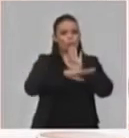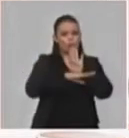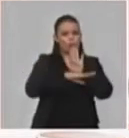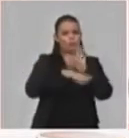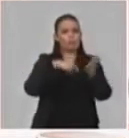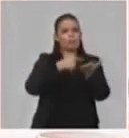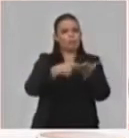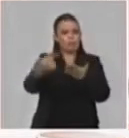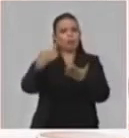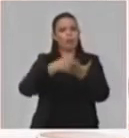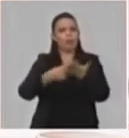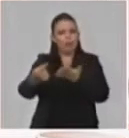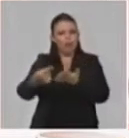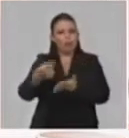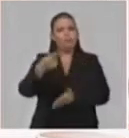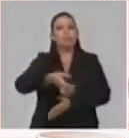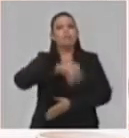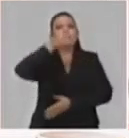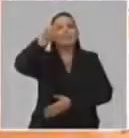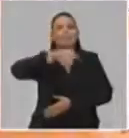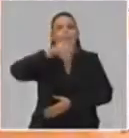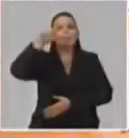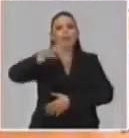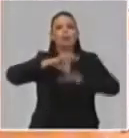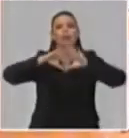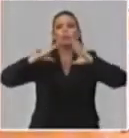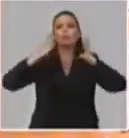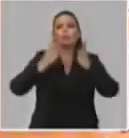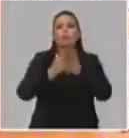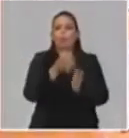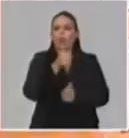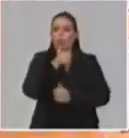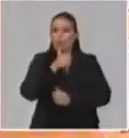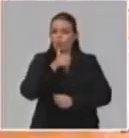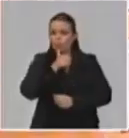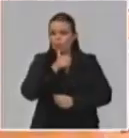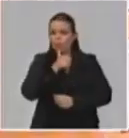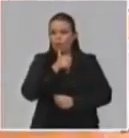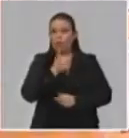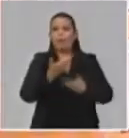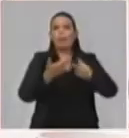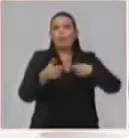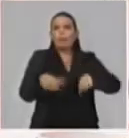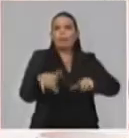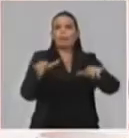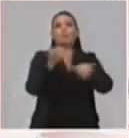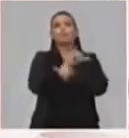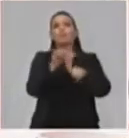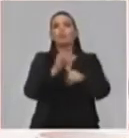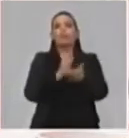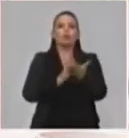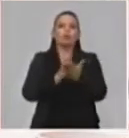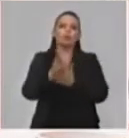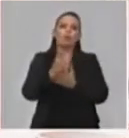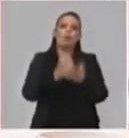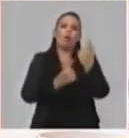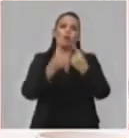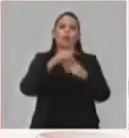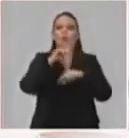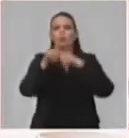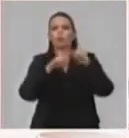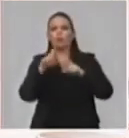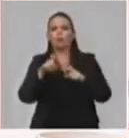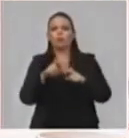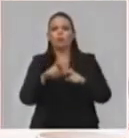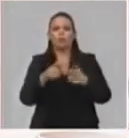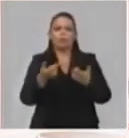donde se explican todas las insatisfacciones. Se explicando por enseñanza. Sí, se van explicando, sin embargo, nos llegan todavía algunas preguntas que uno dice, bueno,